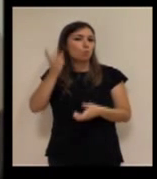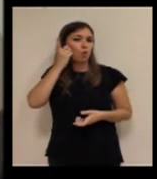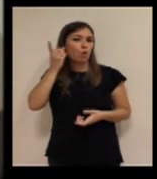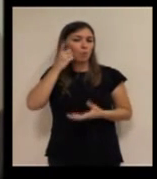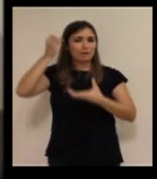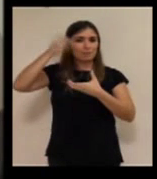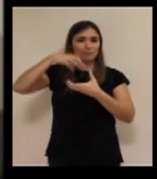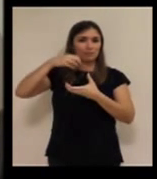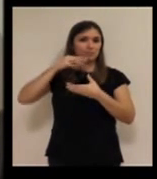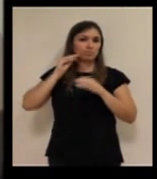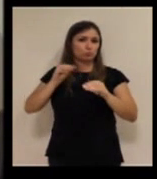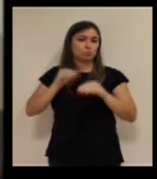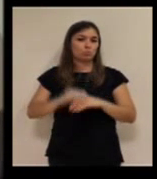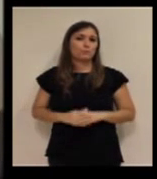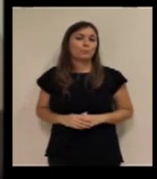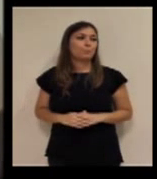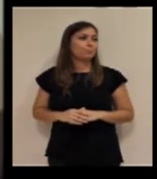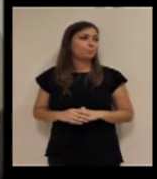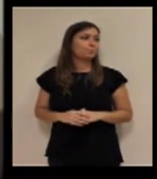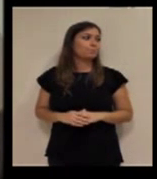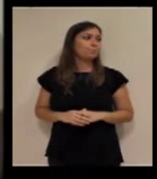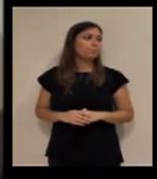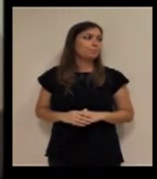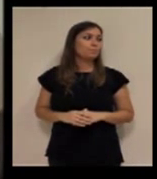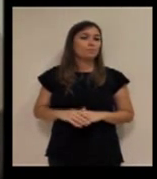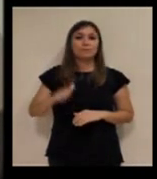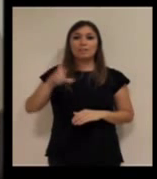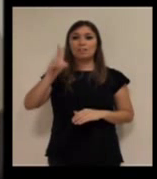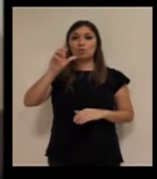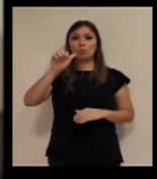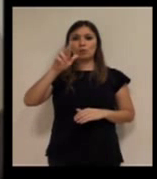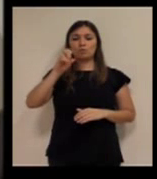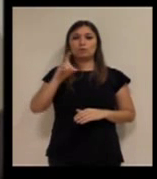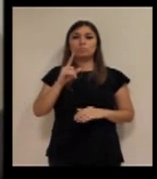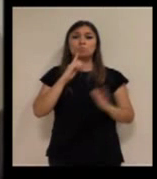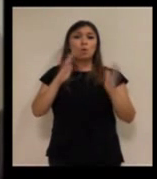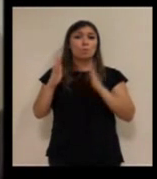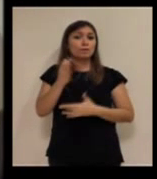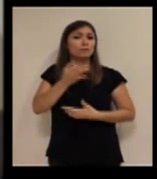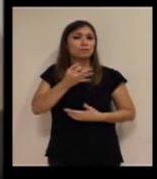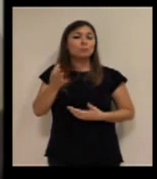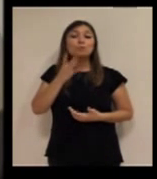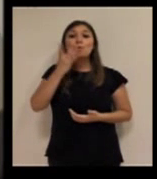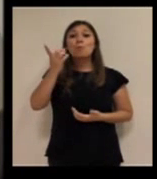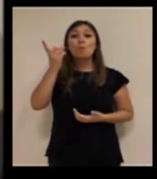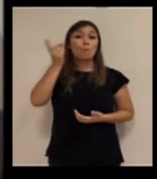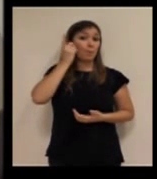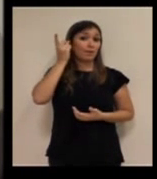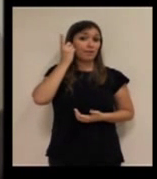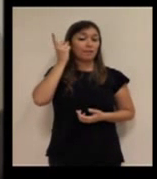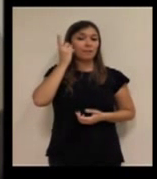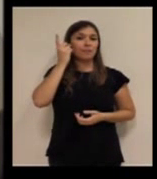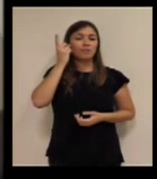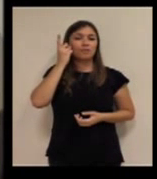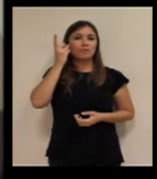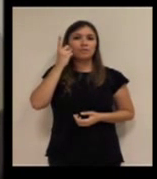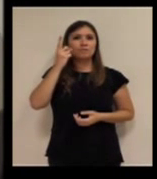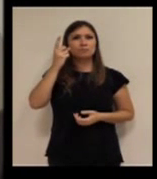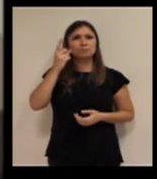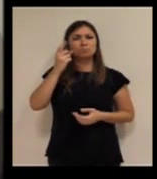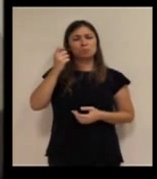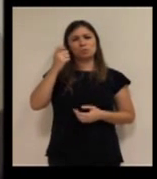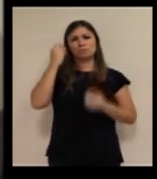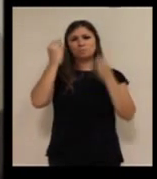soluciones alrededor de ellos. Yo creo que estamos en un buen momento, ¿no? Porque la telefonía móvil, pensando un poco en los